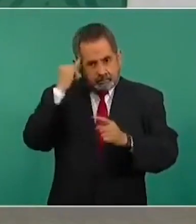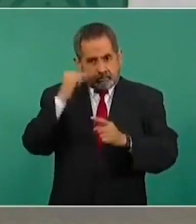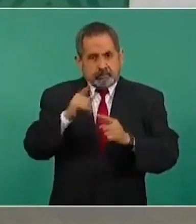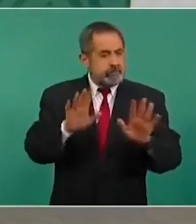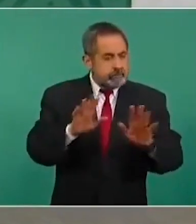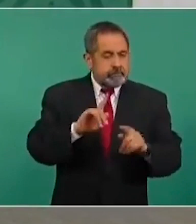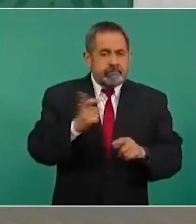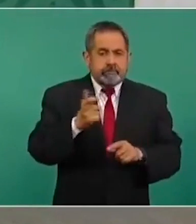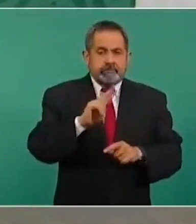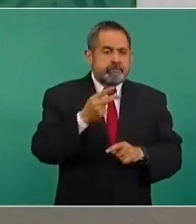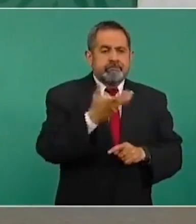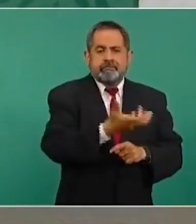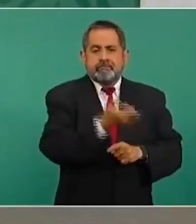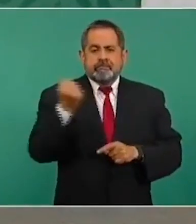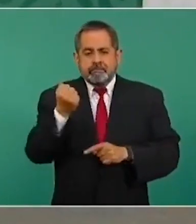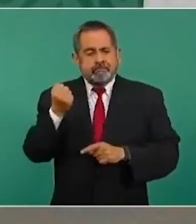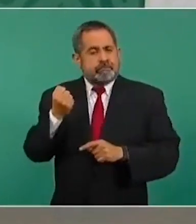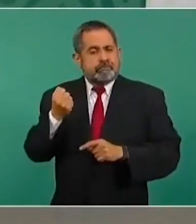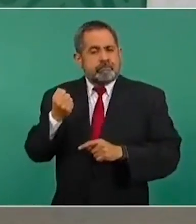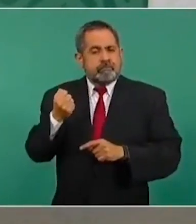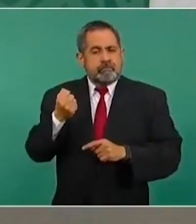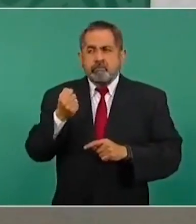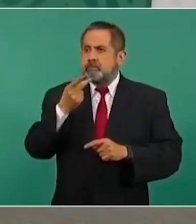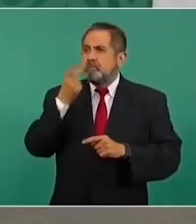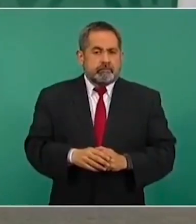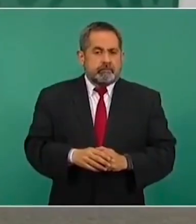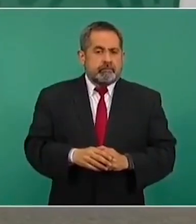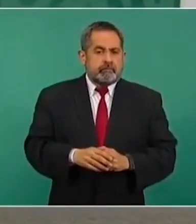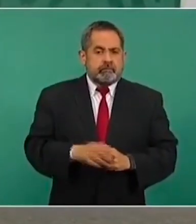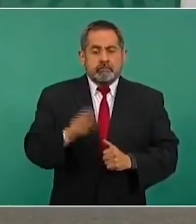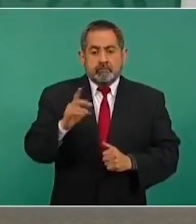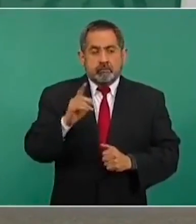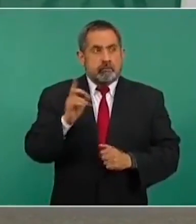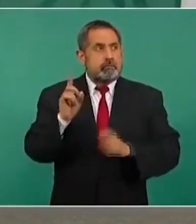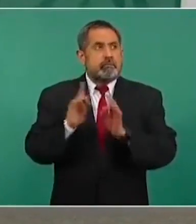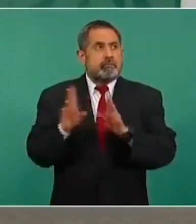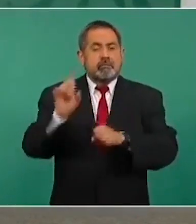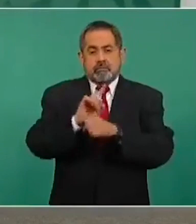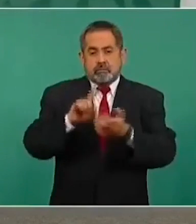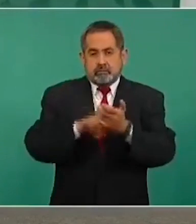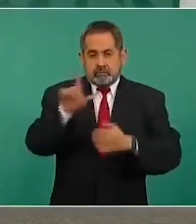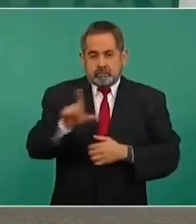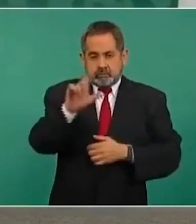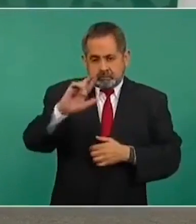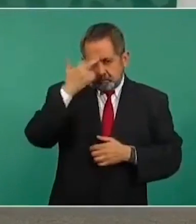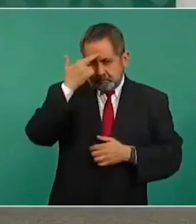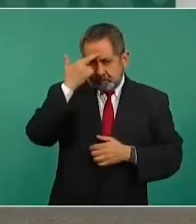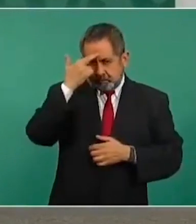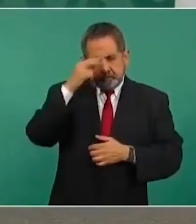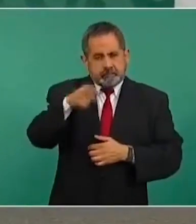recuperar el dinero, no hablaba. Un lunes, yo ya me acuerdo que,